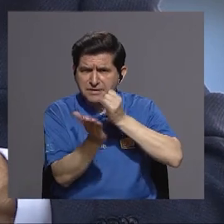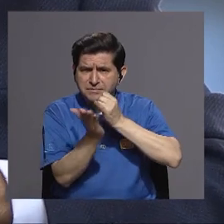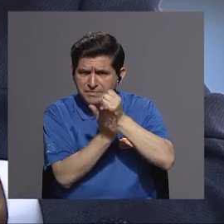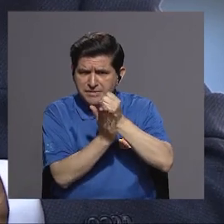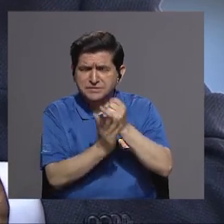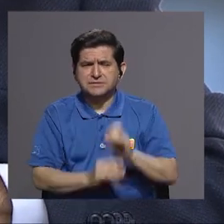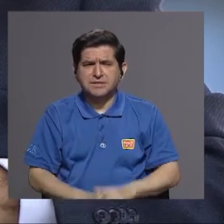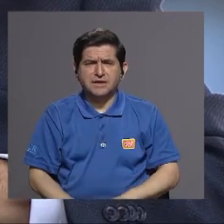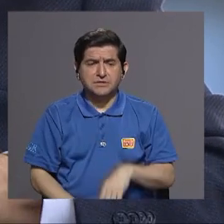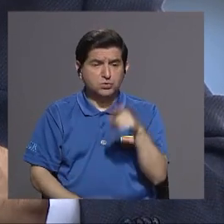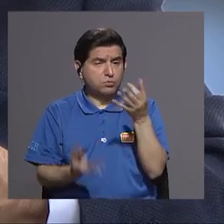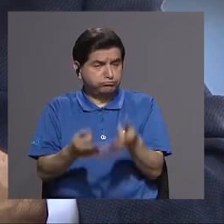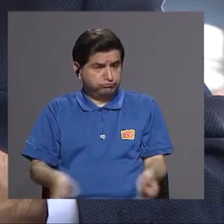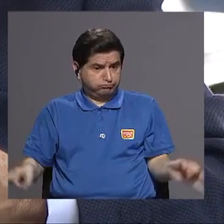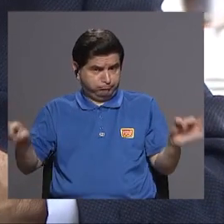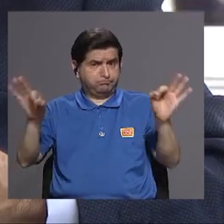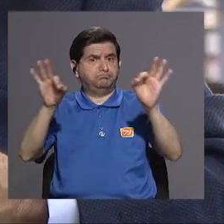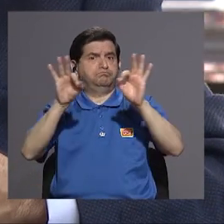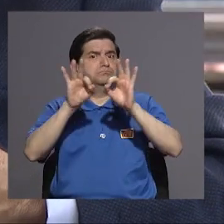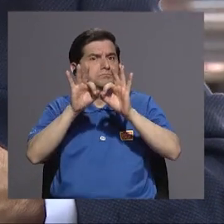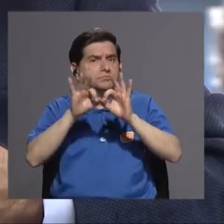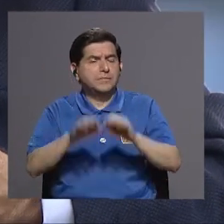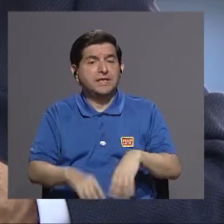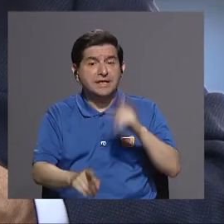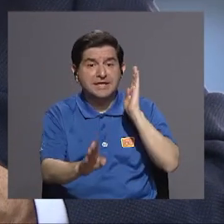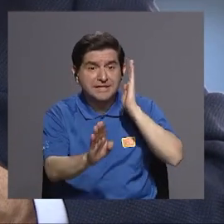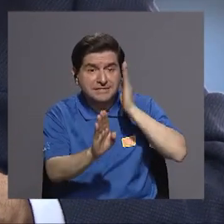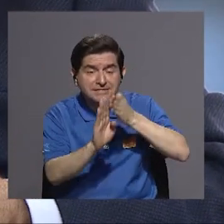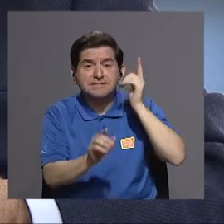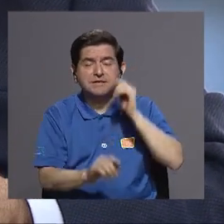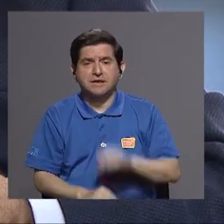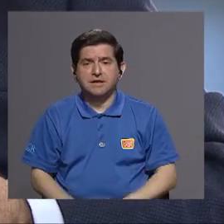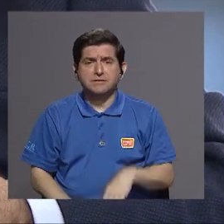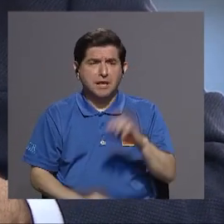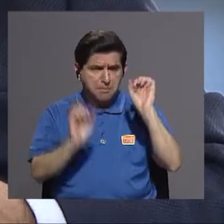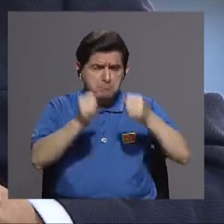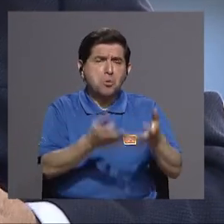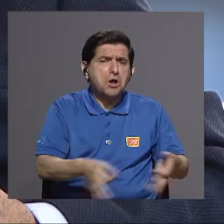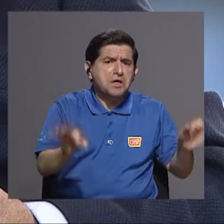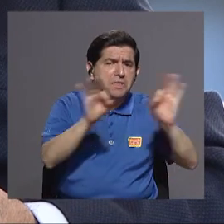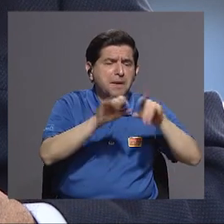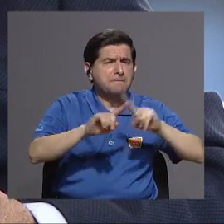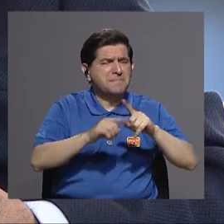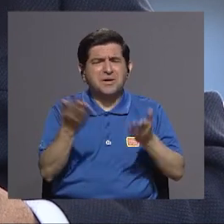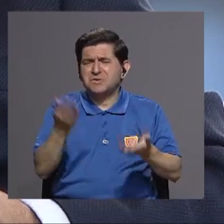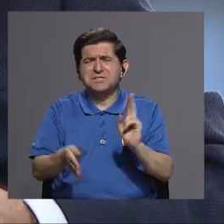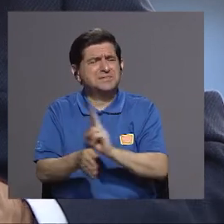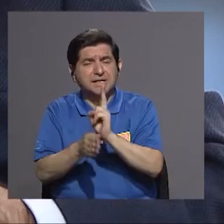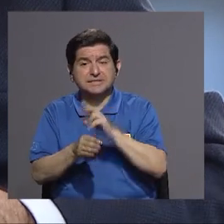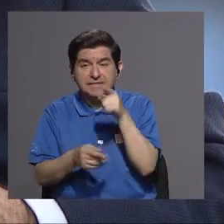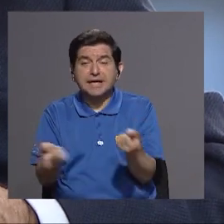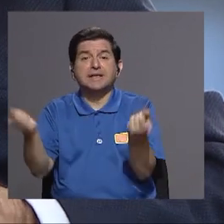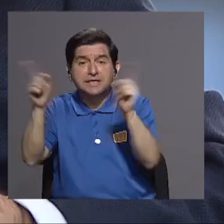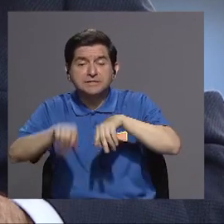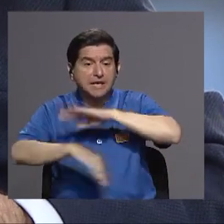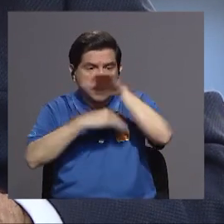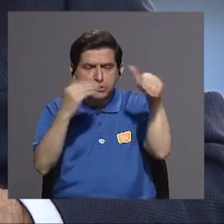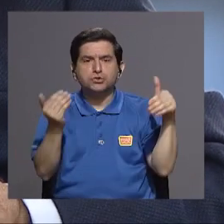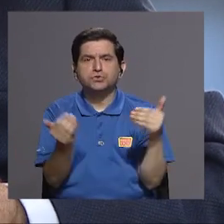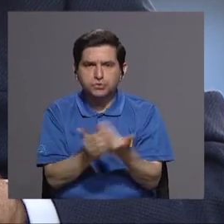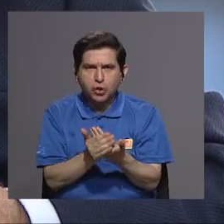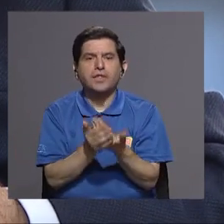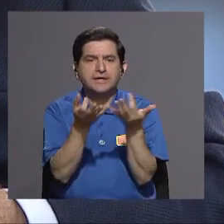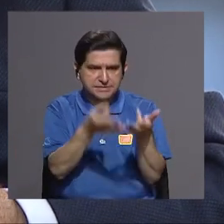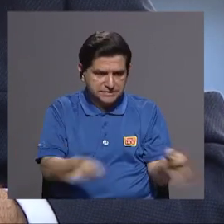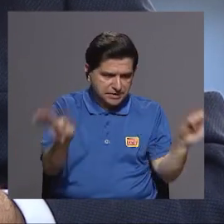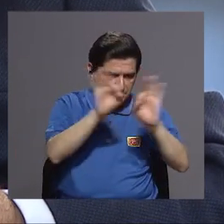muy muy importantes verdad y pertinentes porque puede ser muy importante y a veces no son pertinentes en este caso todas son